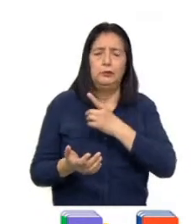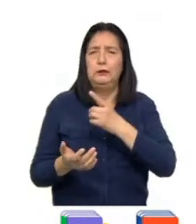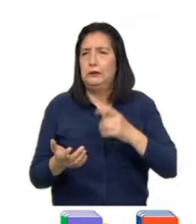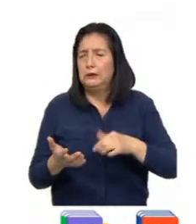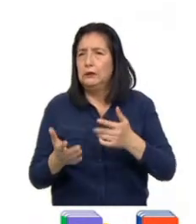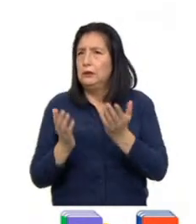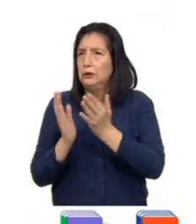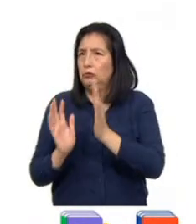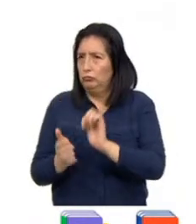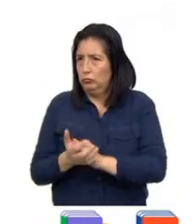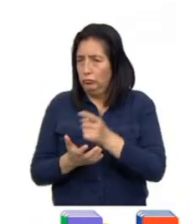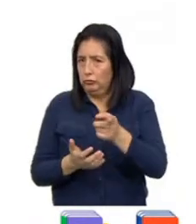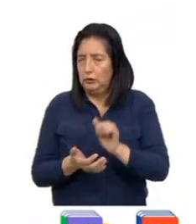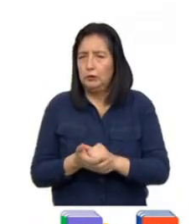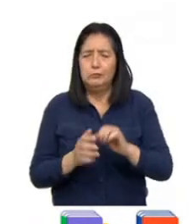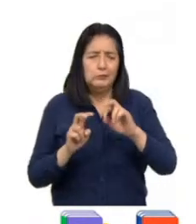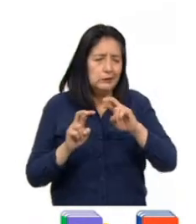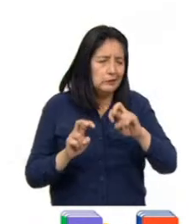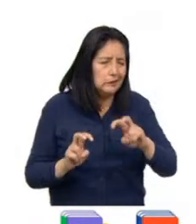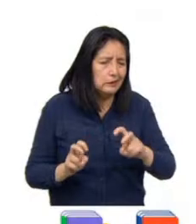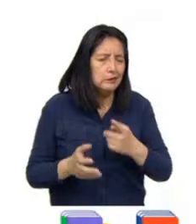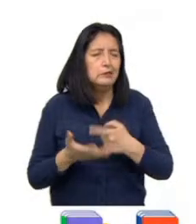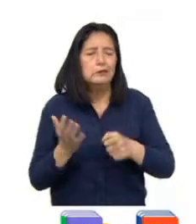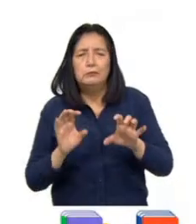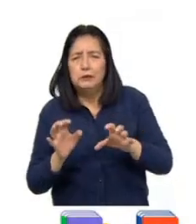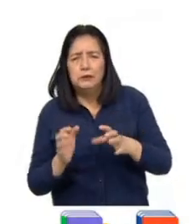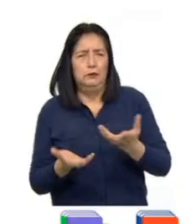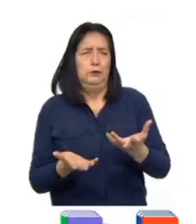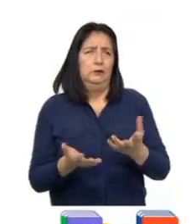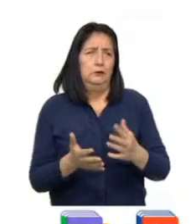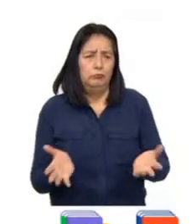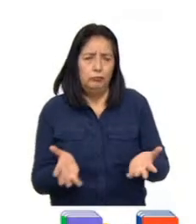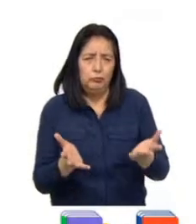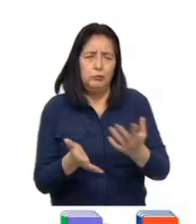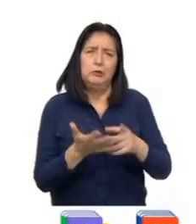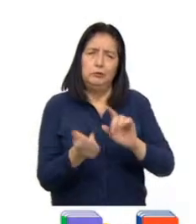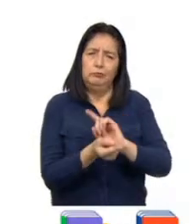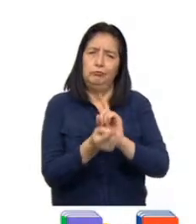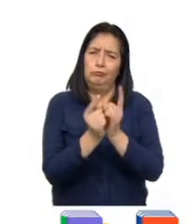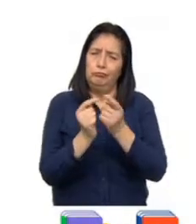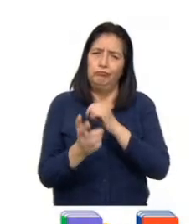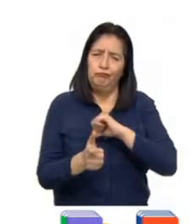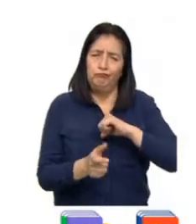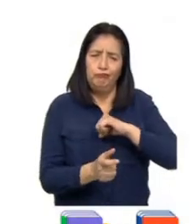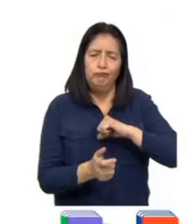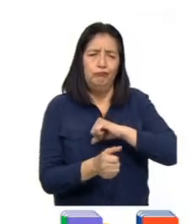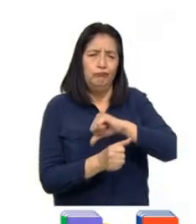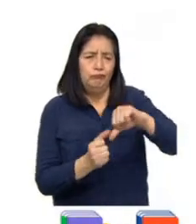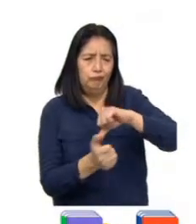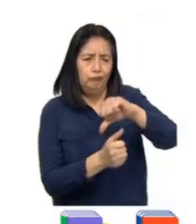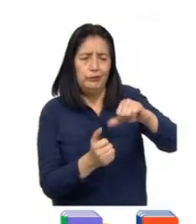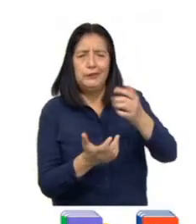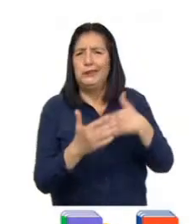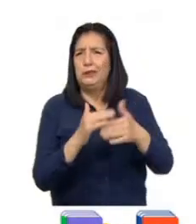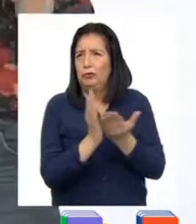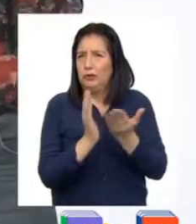estudiantes para promover acciones que ayuden al bienestar y la adecuada convivencia en la escuela.